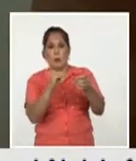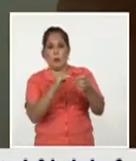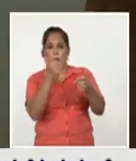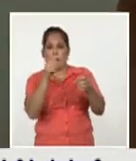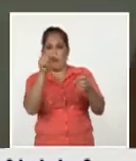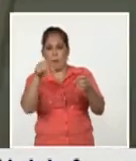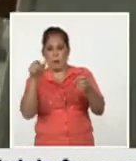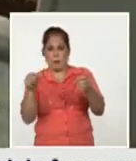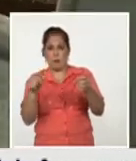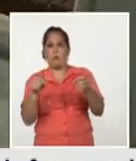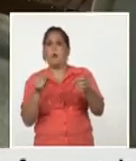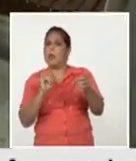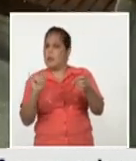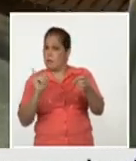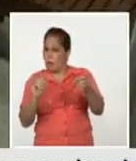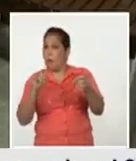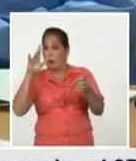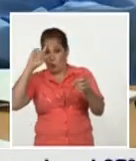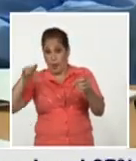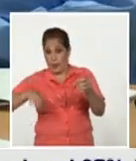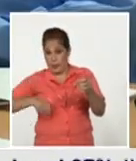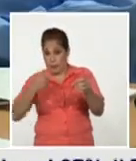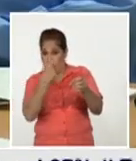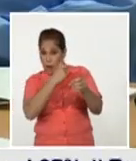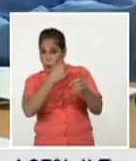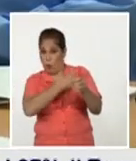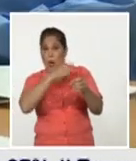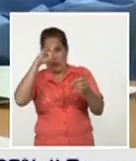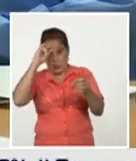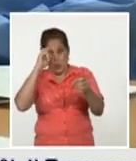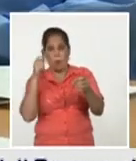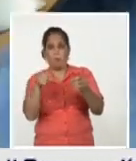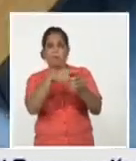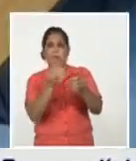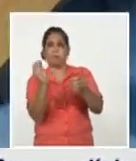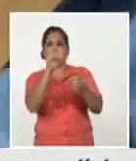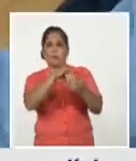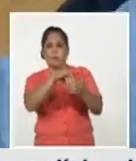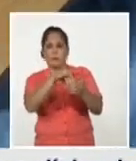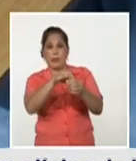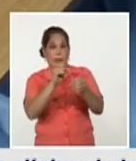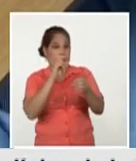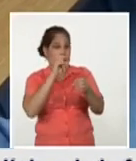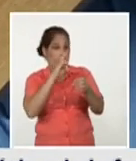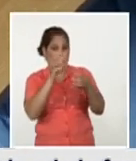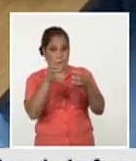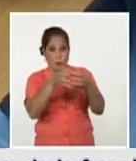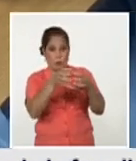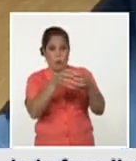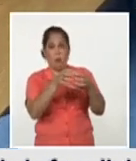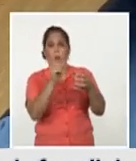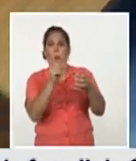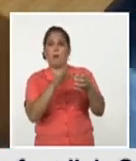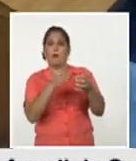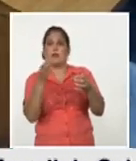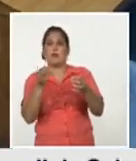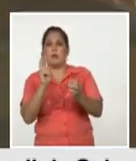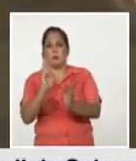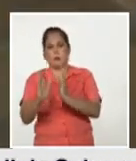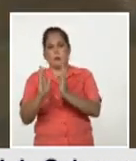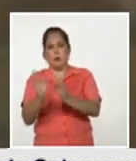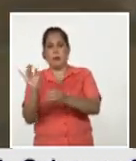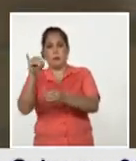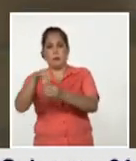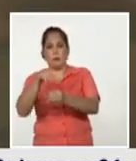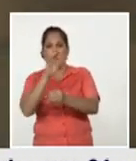consentimiento informado de todos y con la verificación de cada uno de los criterios terminamos ya también la segunda dosis donde se incluyeron